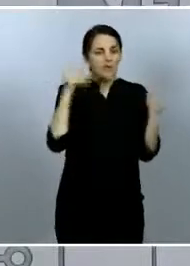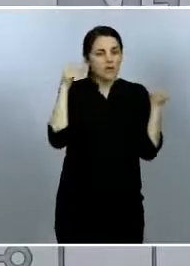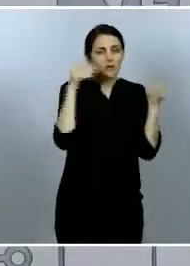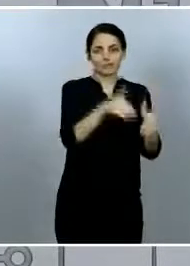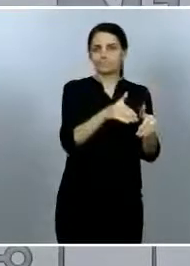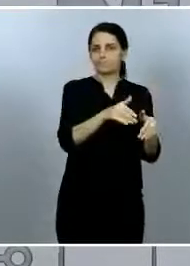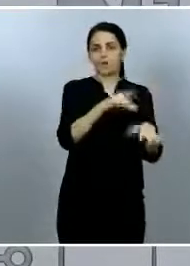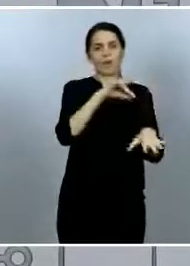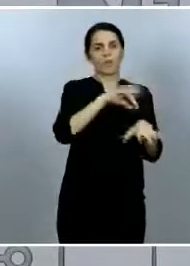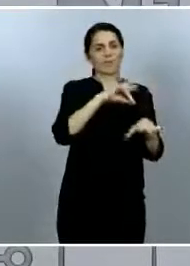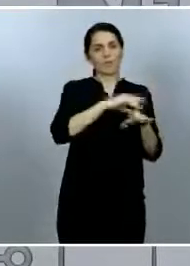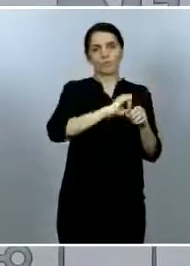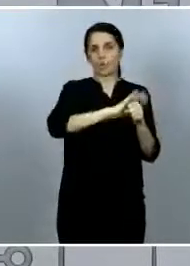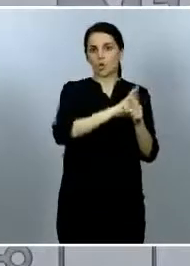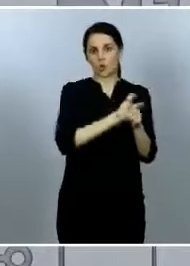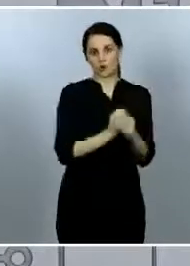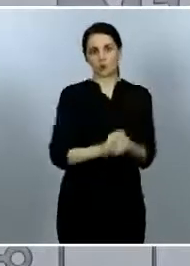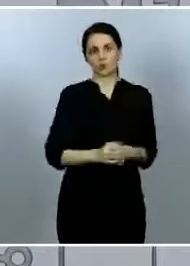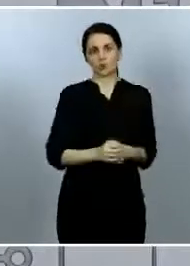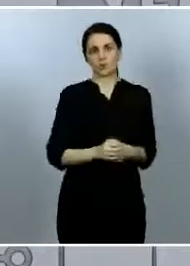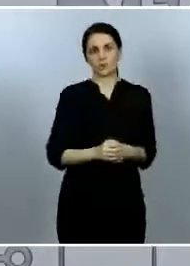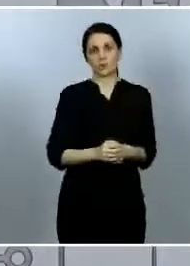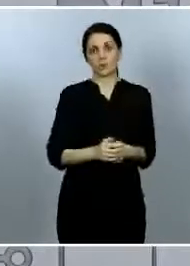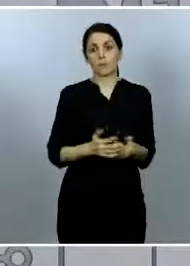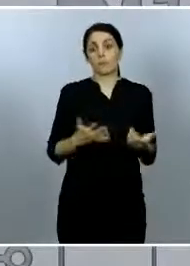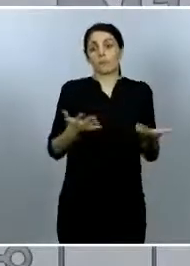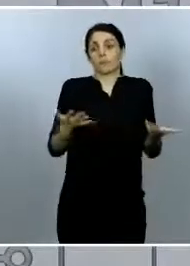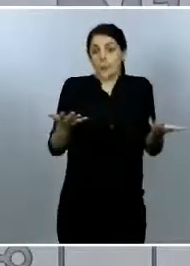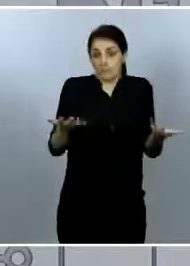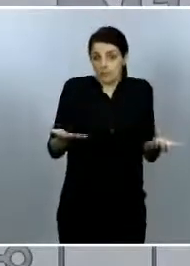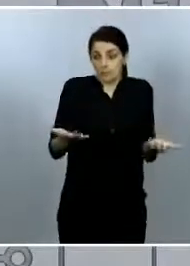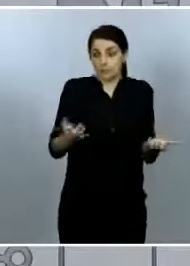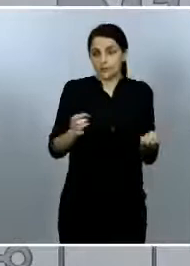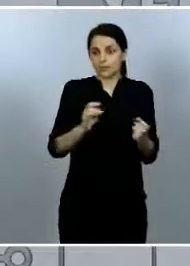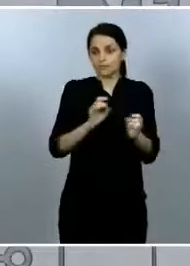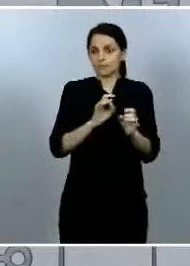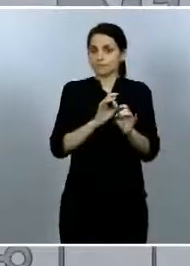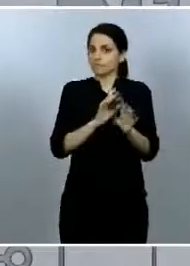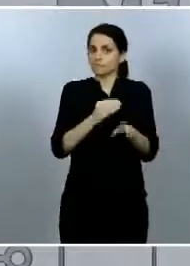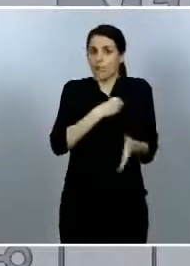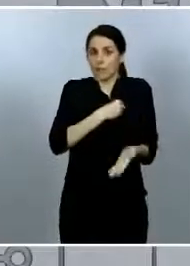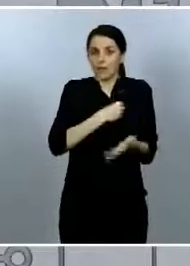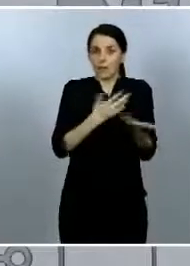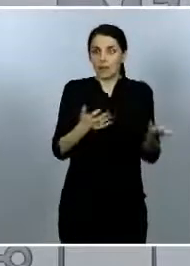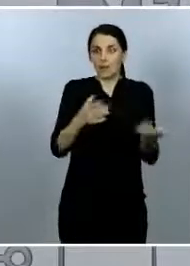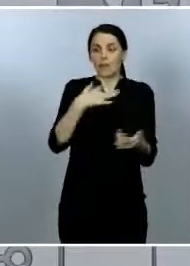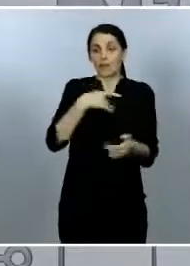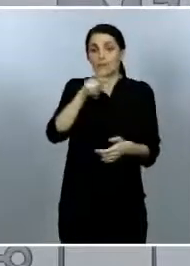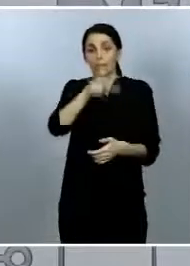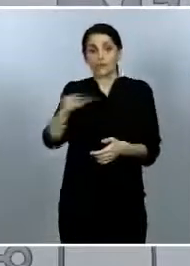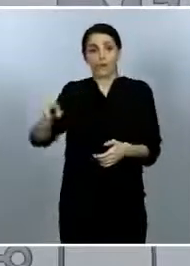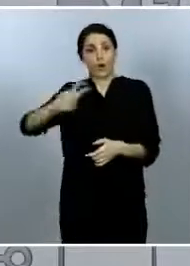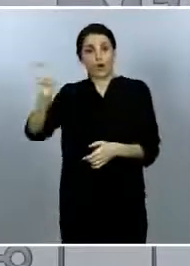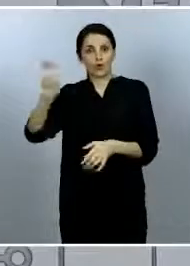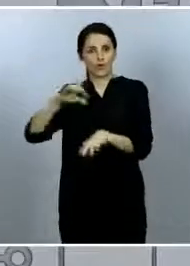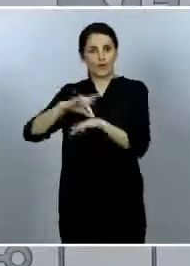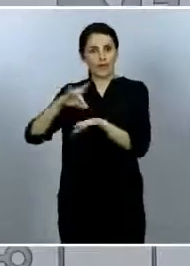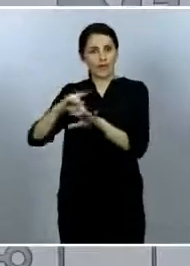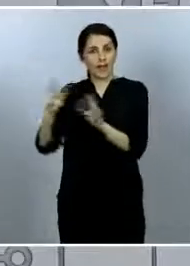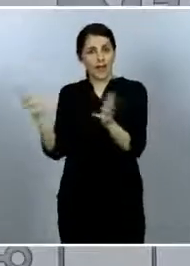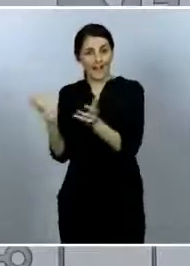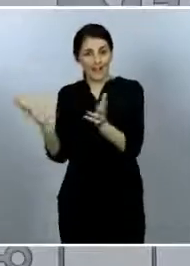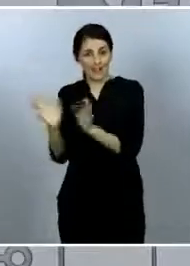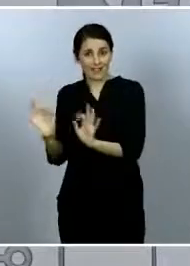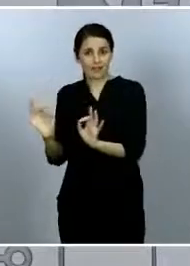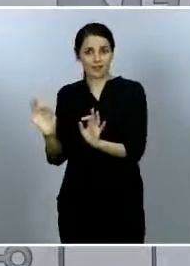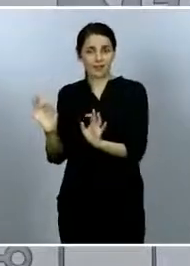lo cual desgraciadamente ha hecho que en algunos casos personas con patologías graves en las que podían fallecer y